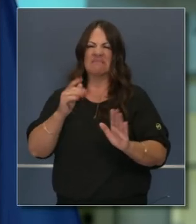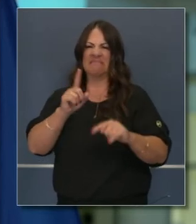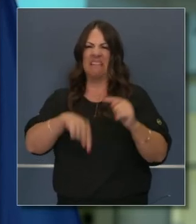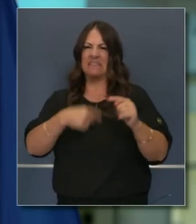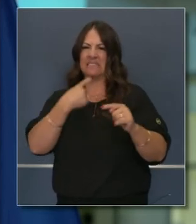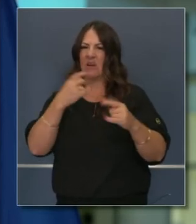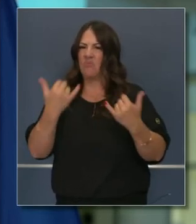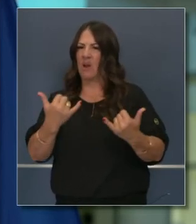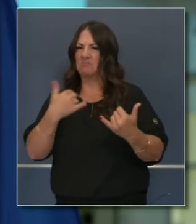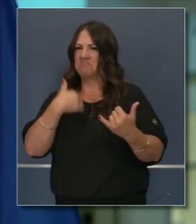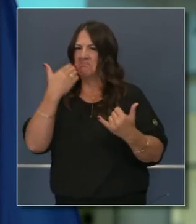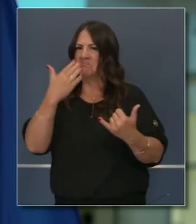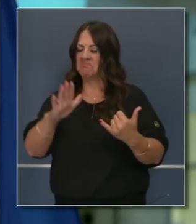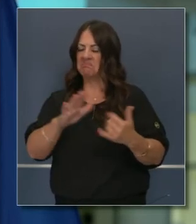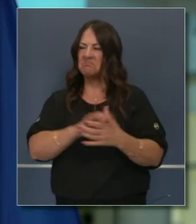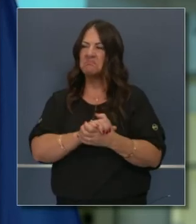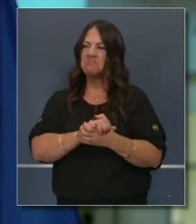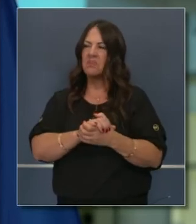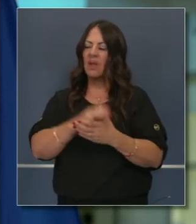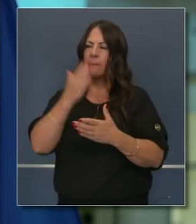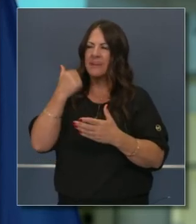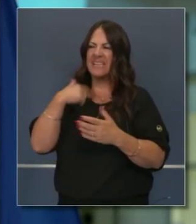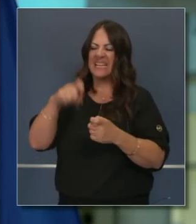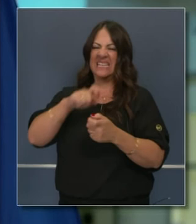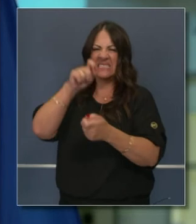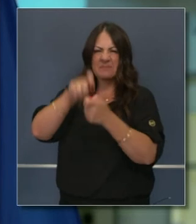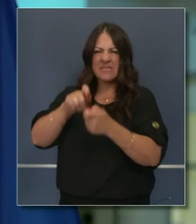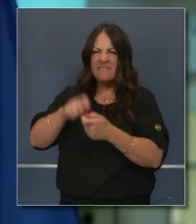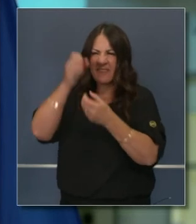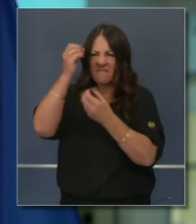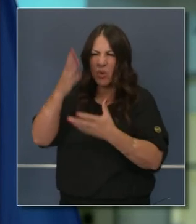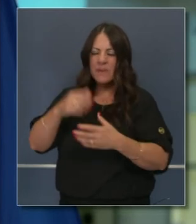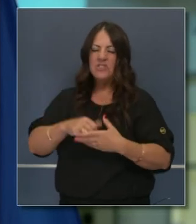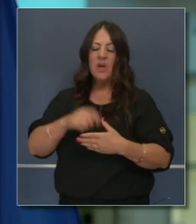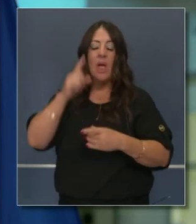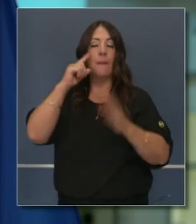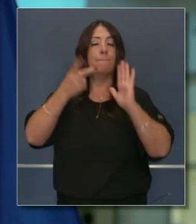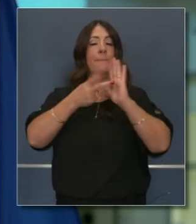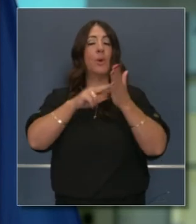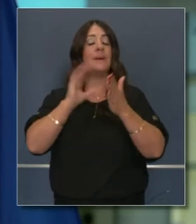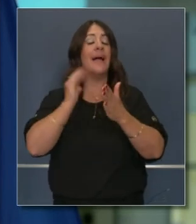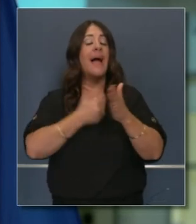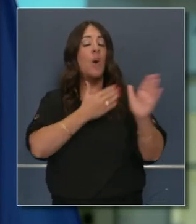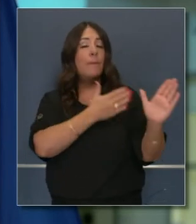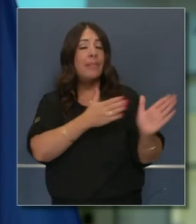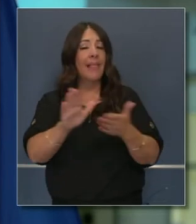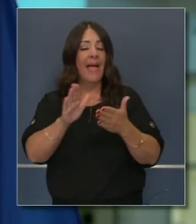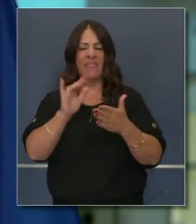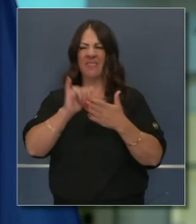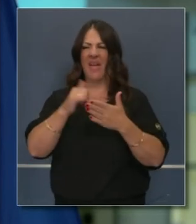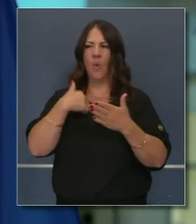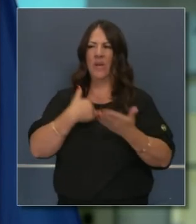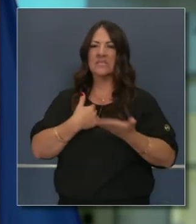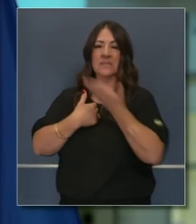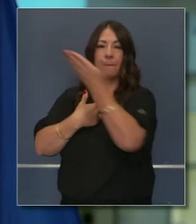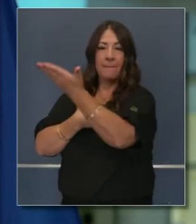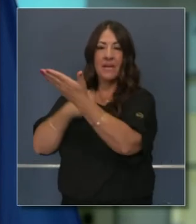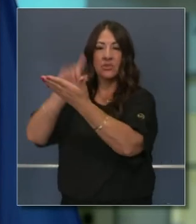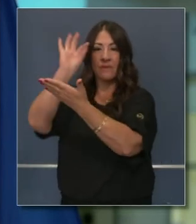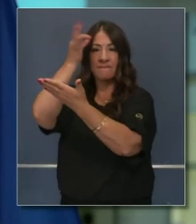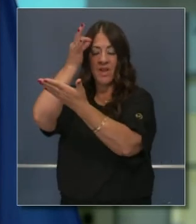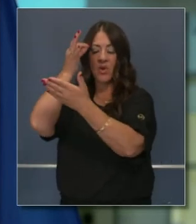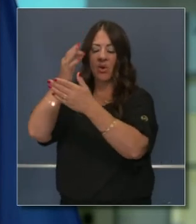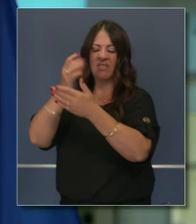pueden apoyar ese punto con data verdadera o especificidad. En cuanto a nuestro plan de vacunas, el que hemos